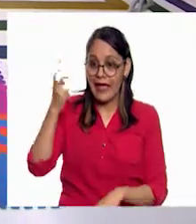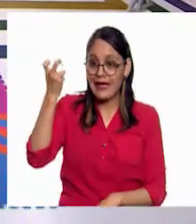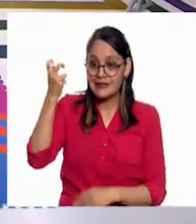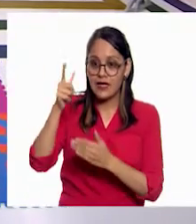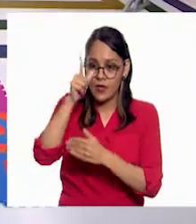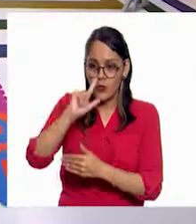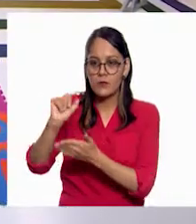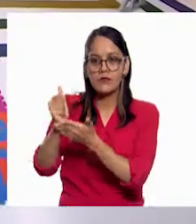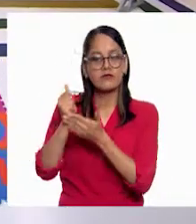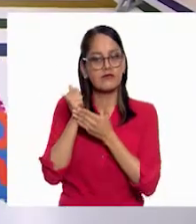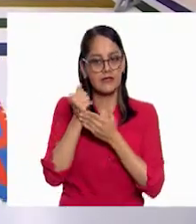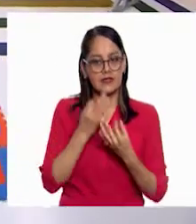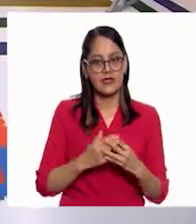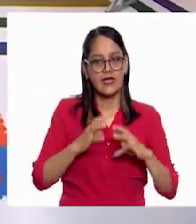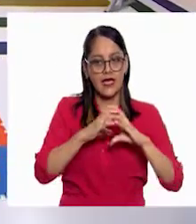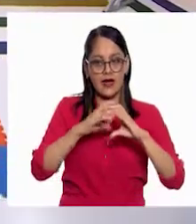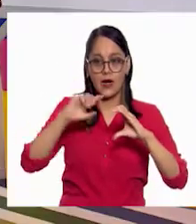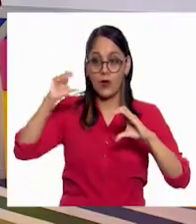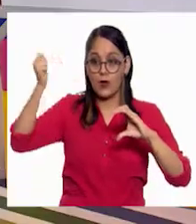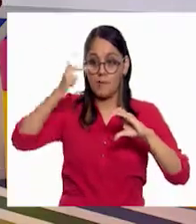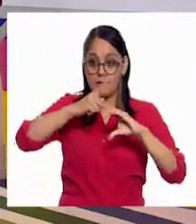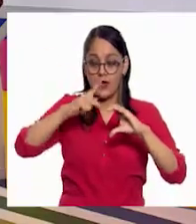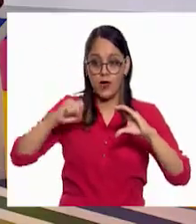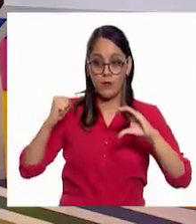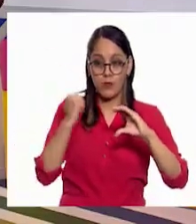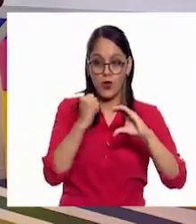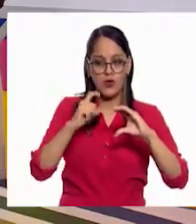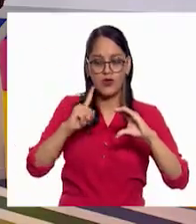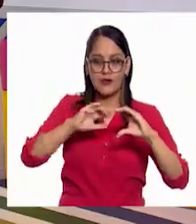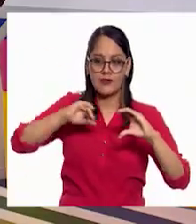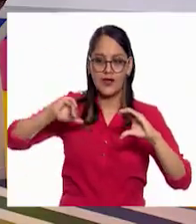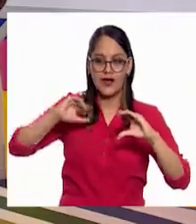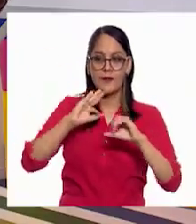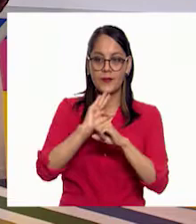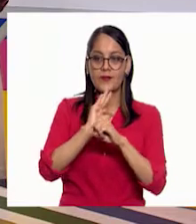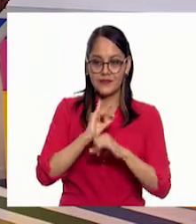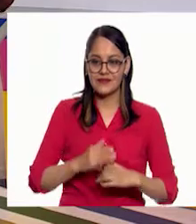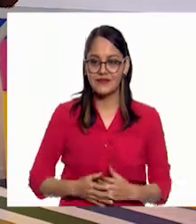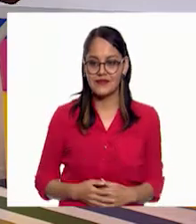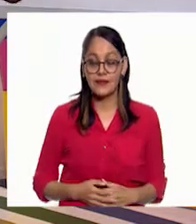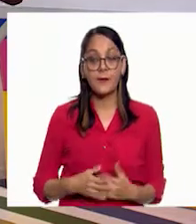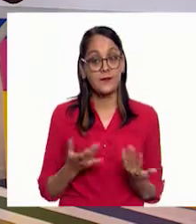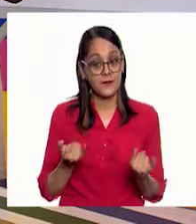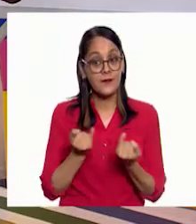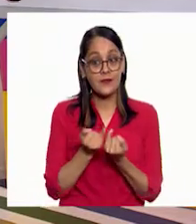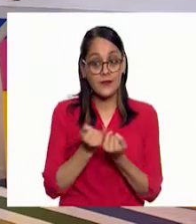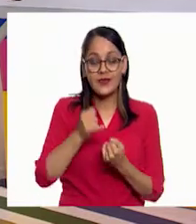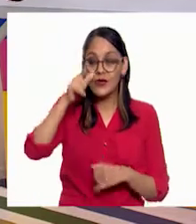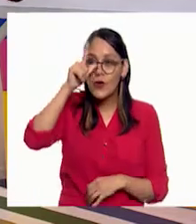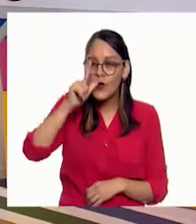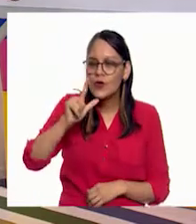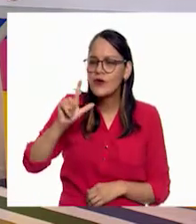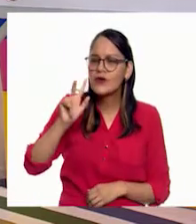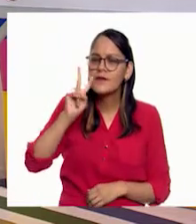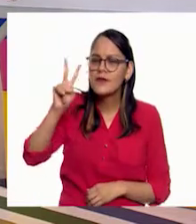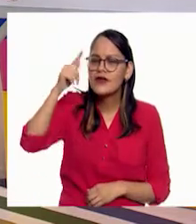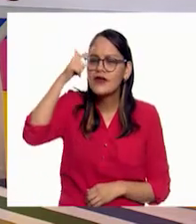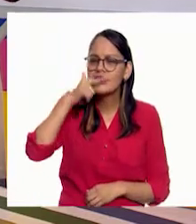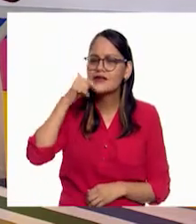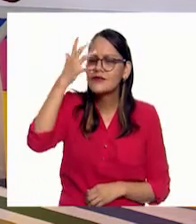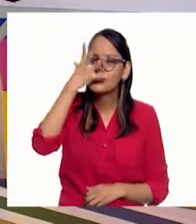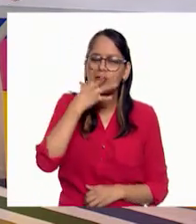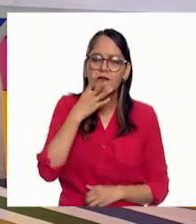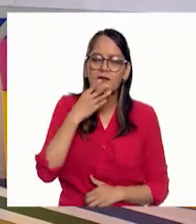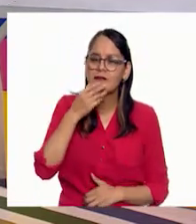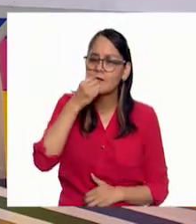nosotros. Sí, ese dato es muy importante, niñas y niños, porque quiere decir que tenemos, además de una hermosa compañera que podemos ver en